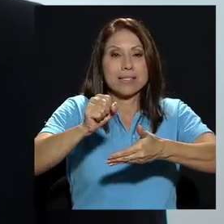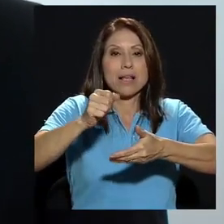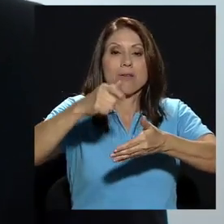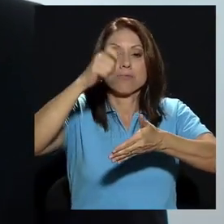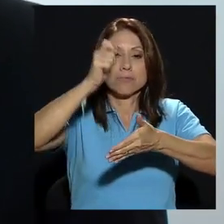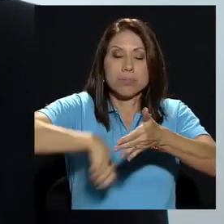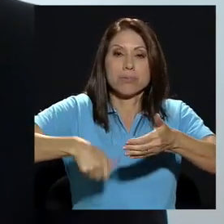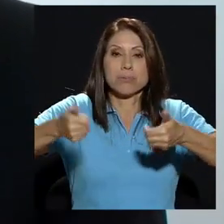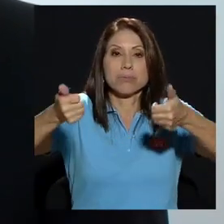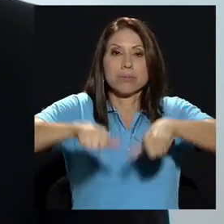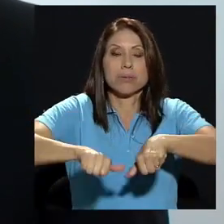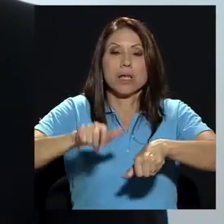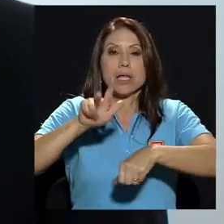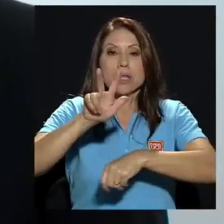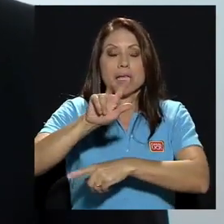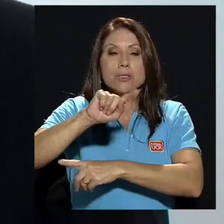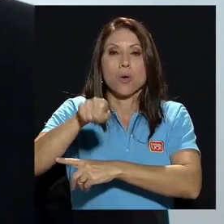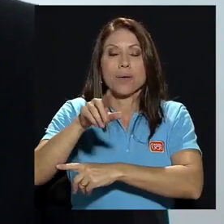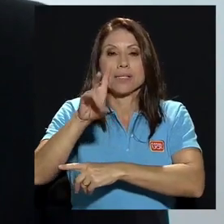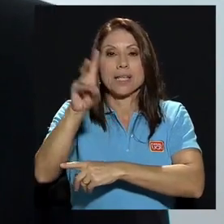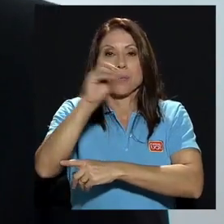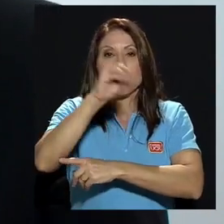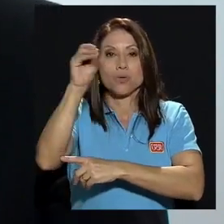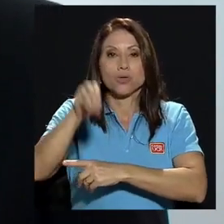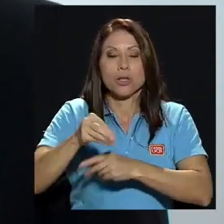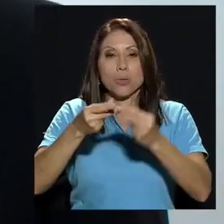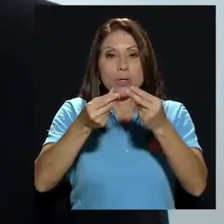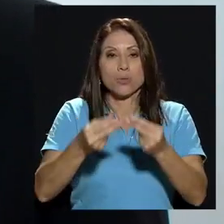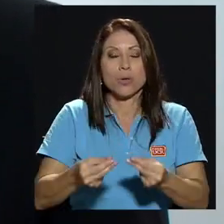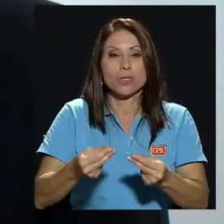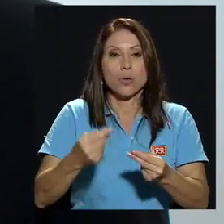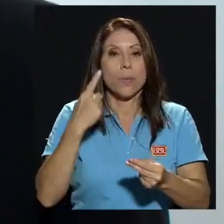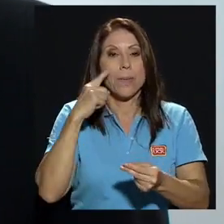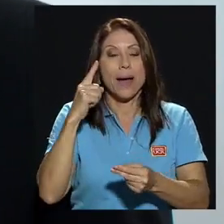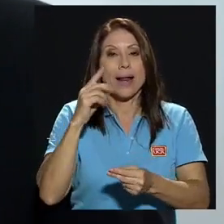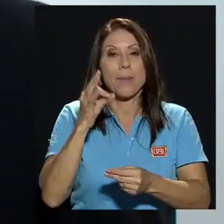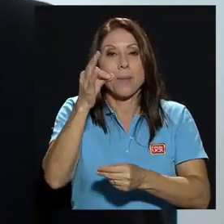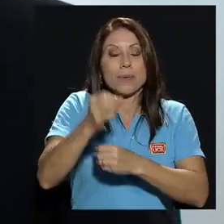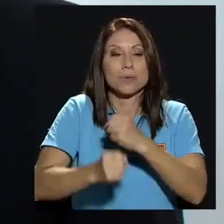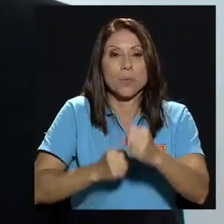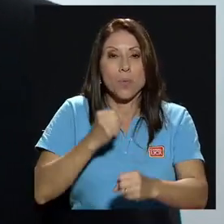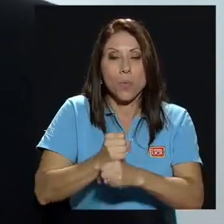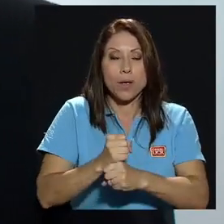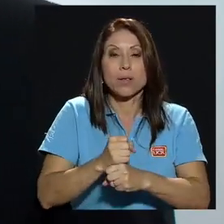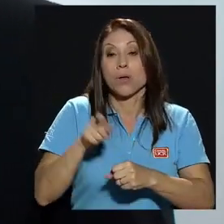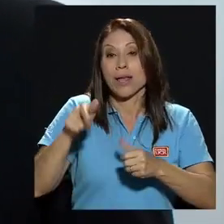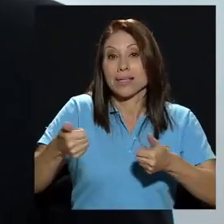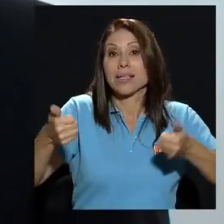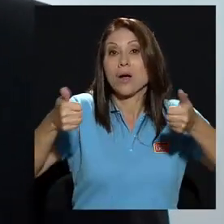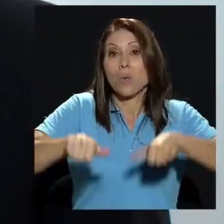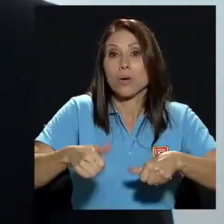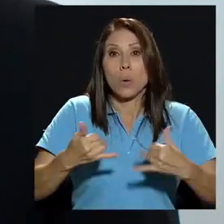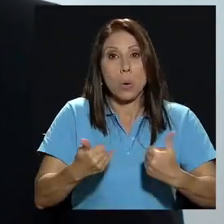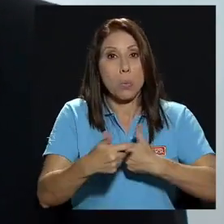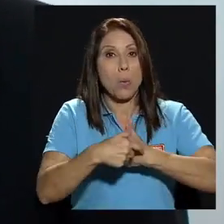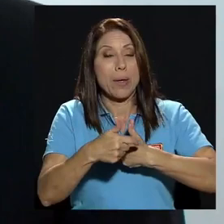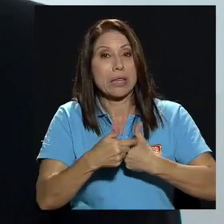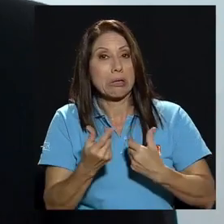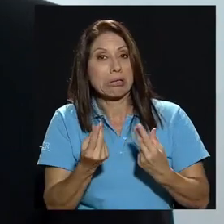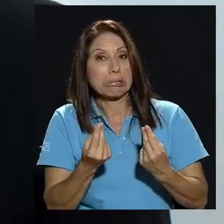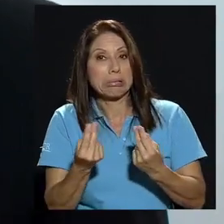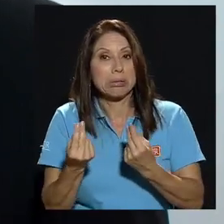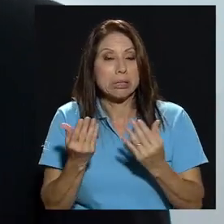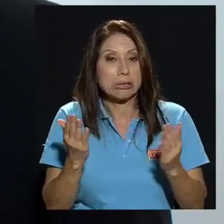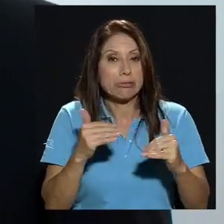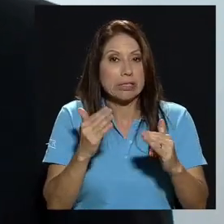presupuestos universitarios para el 2018 correcto el acuerdo se da en un contexto también de crisis fiscal y anuncio